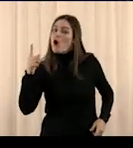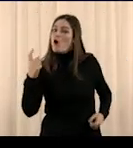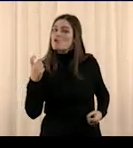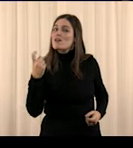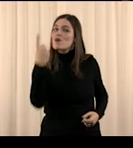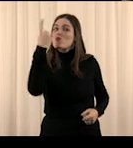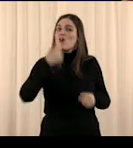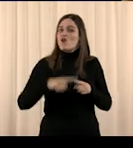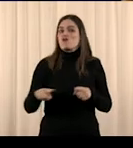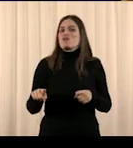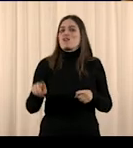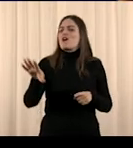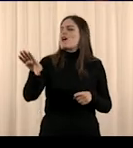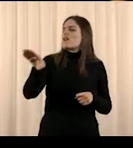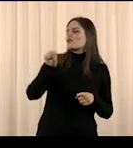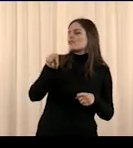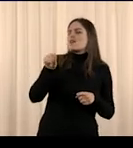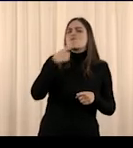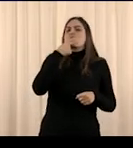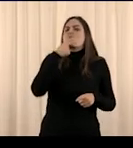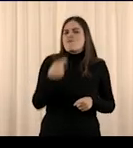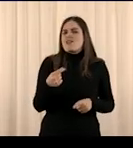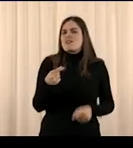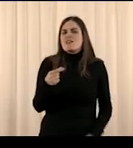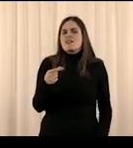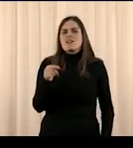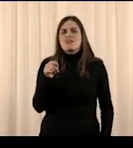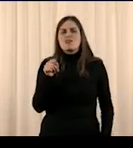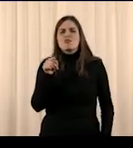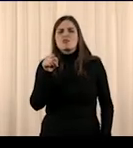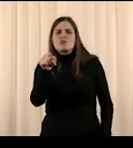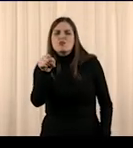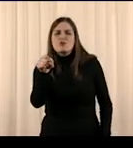Una comprensión muy, muy sencilla. ¿Qué somos?